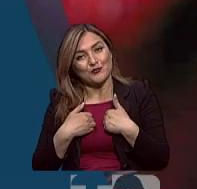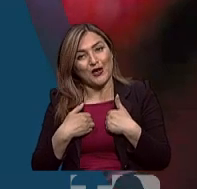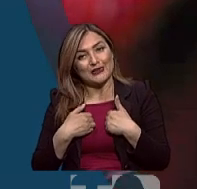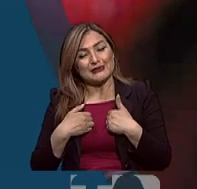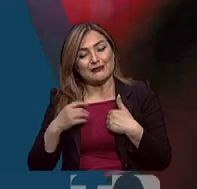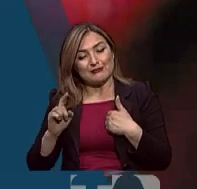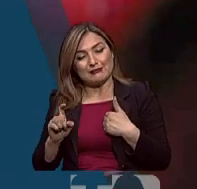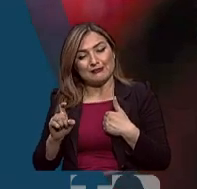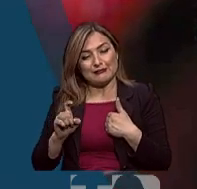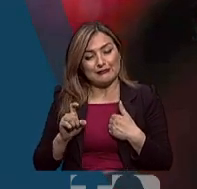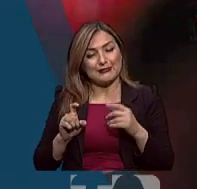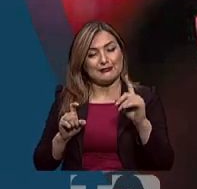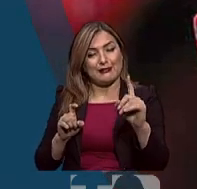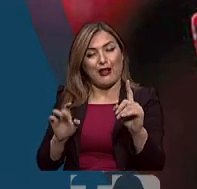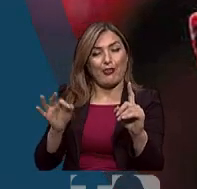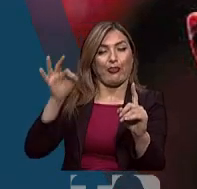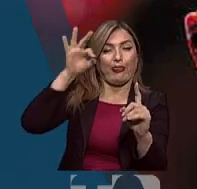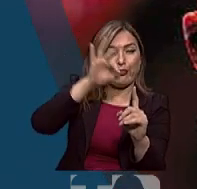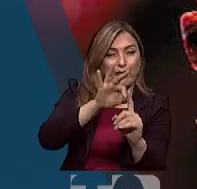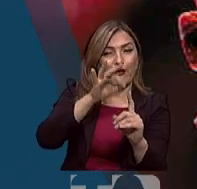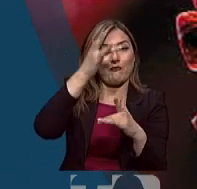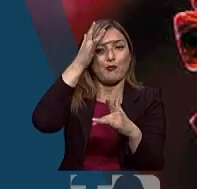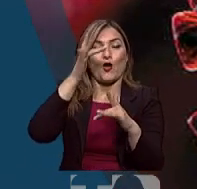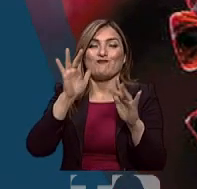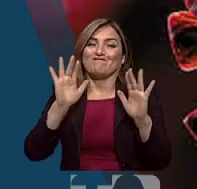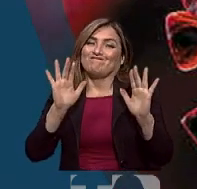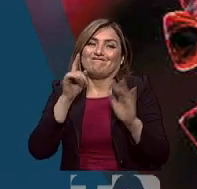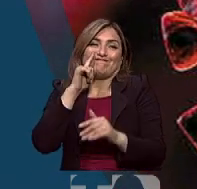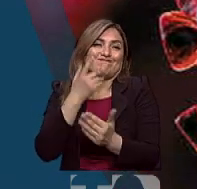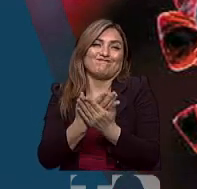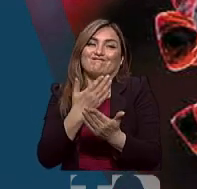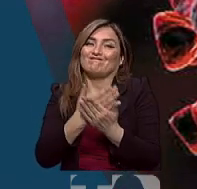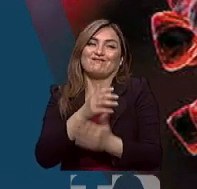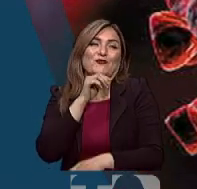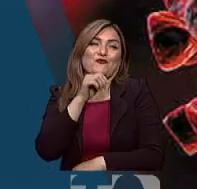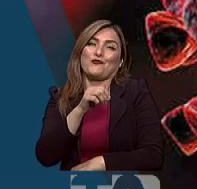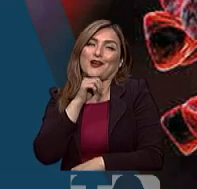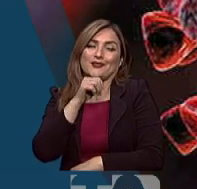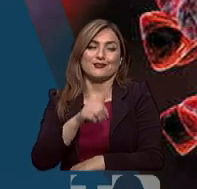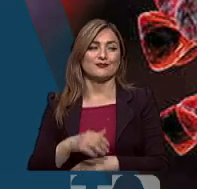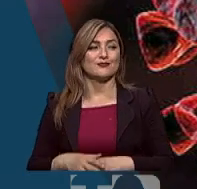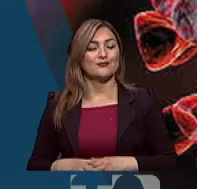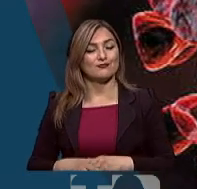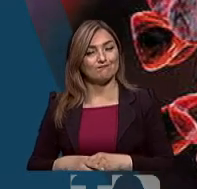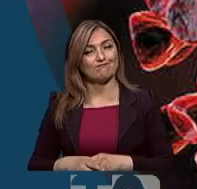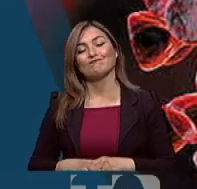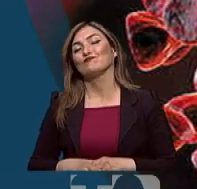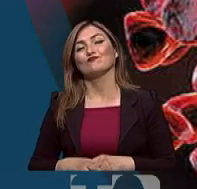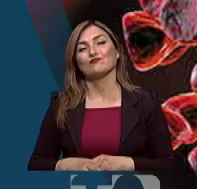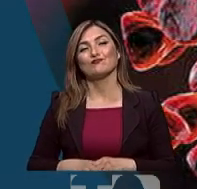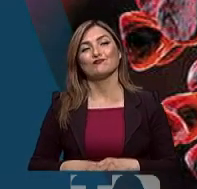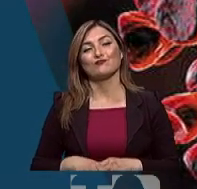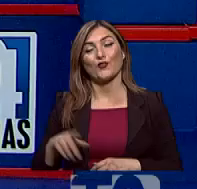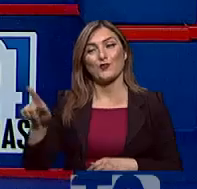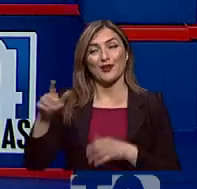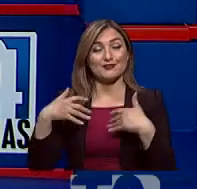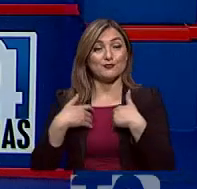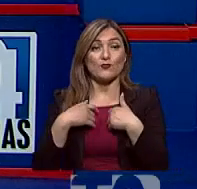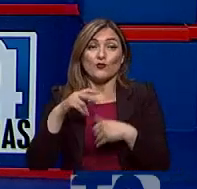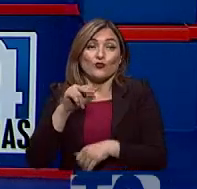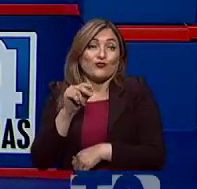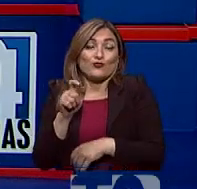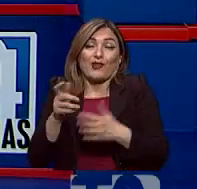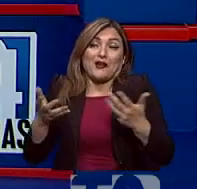devuelvan el virus a un ser humano, es decir, si es que hemos visto un contagio en un animalito como los serbios, como los ciervos, no